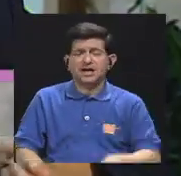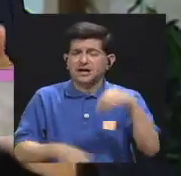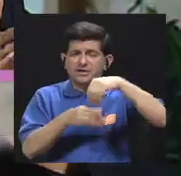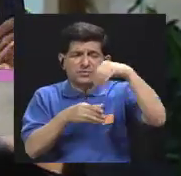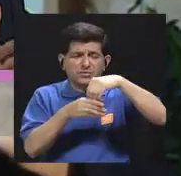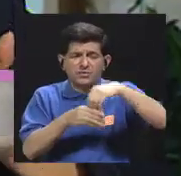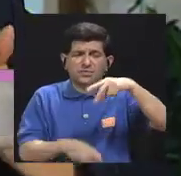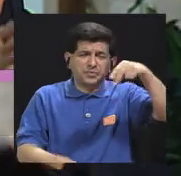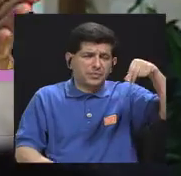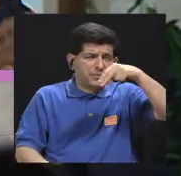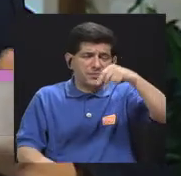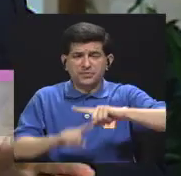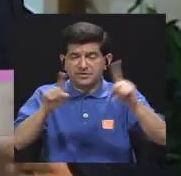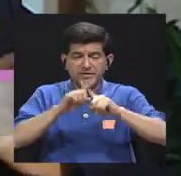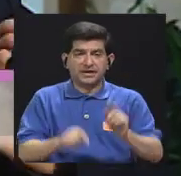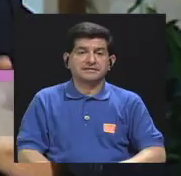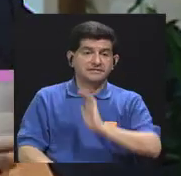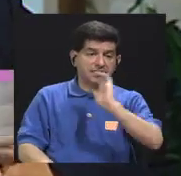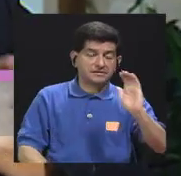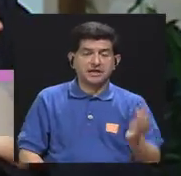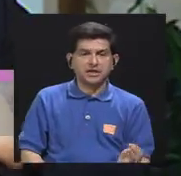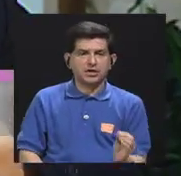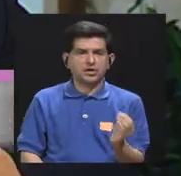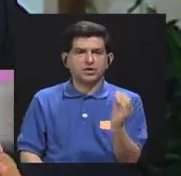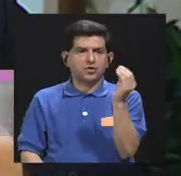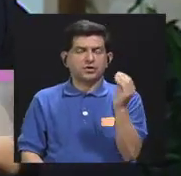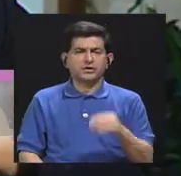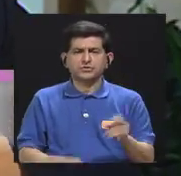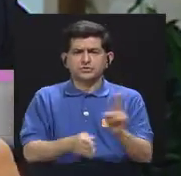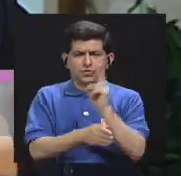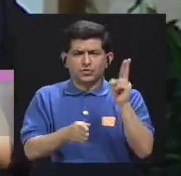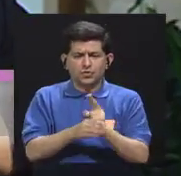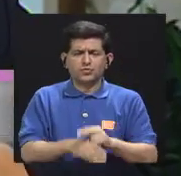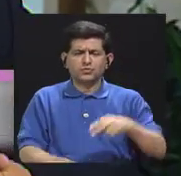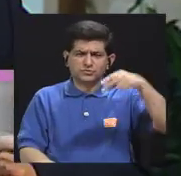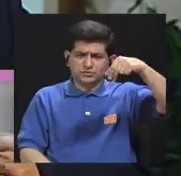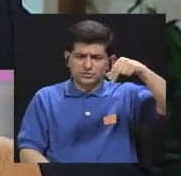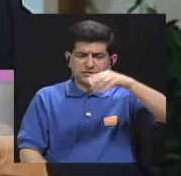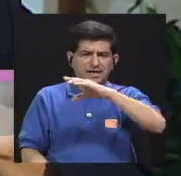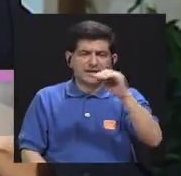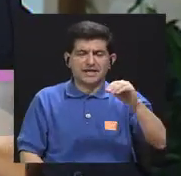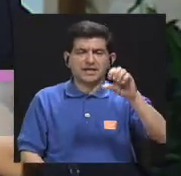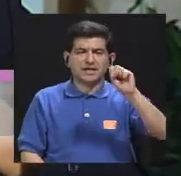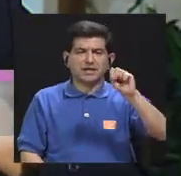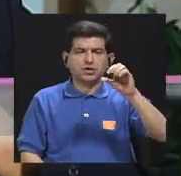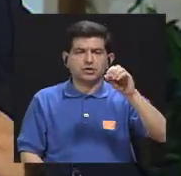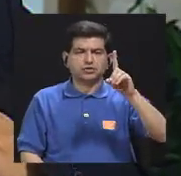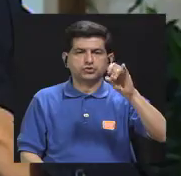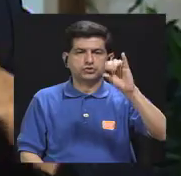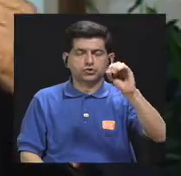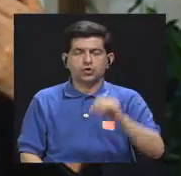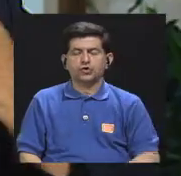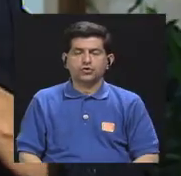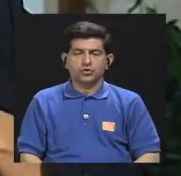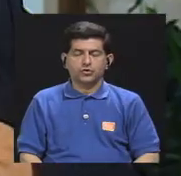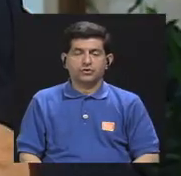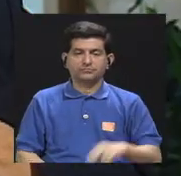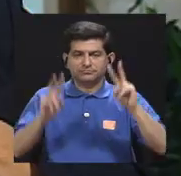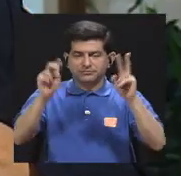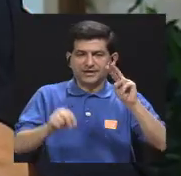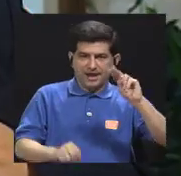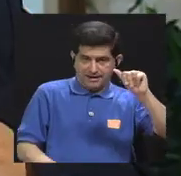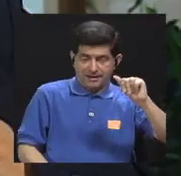condimentos ese niño va a ir creciendo en su consumo de sal y de sodio entonces desde pequeños tenemos que ir